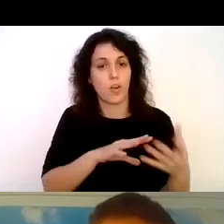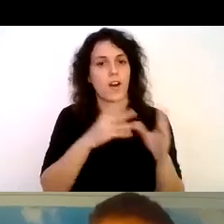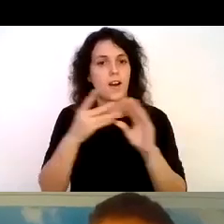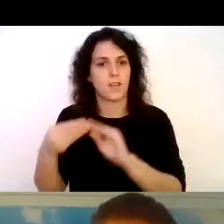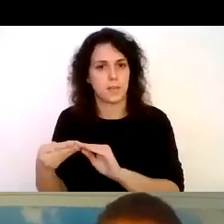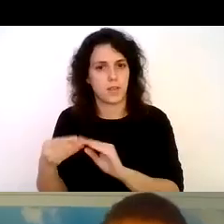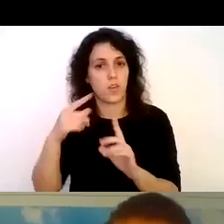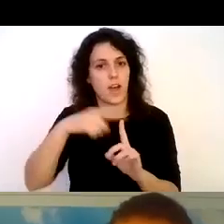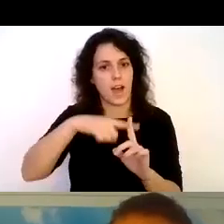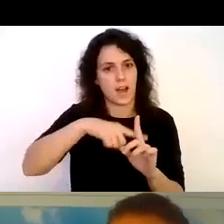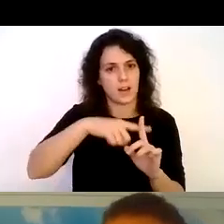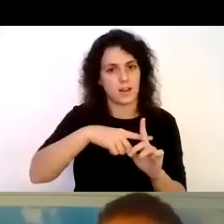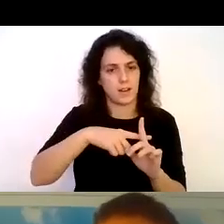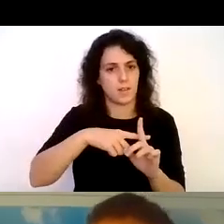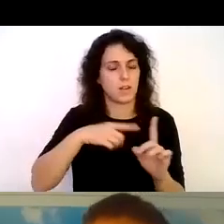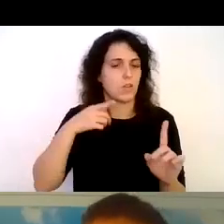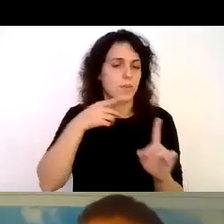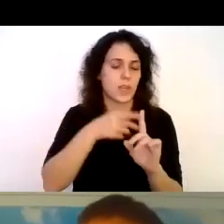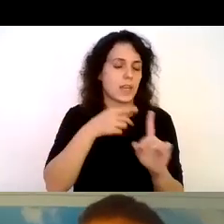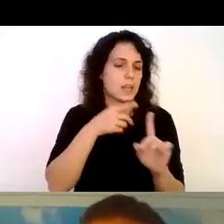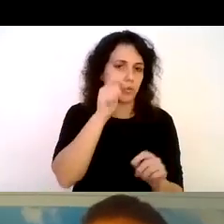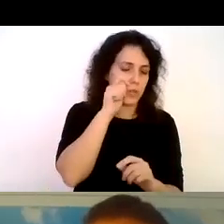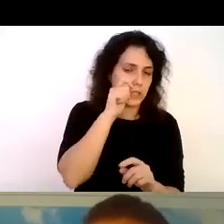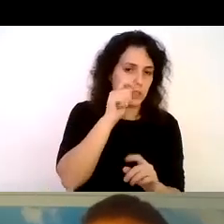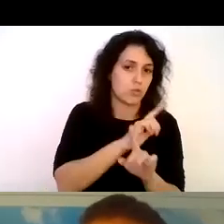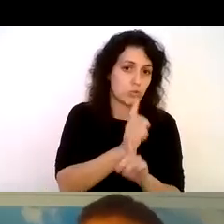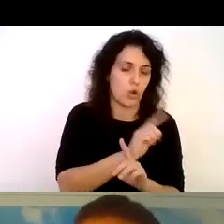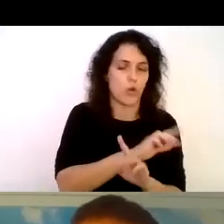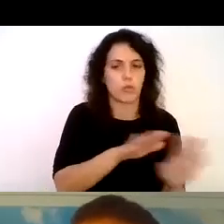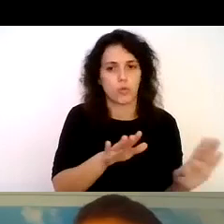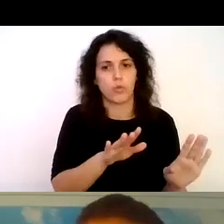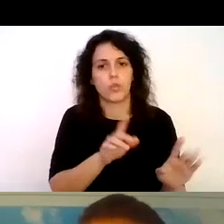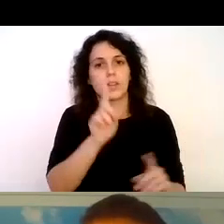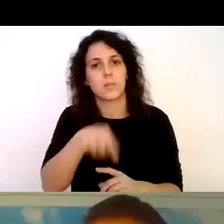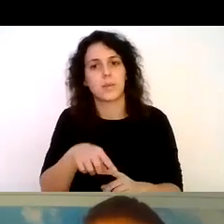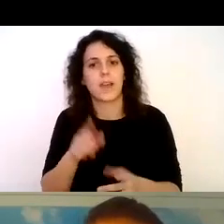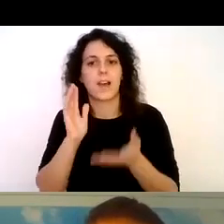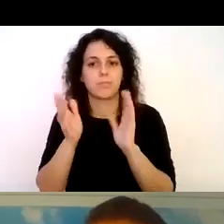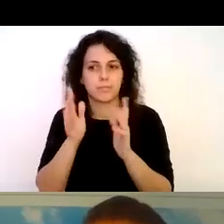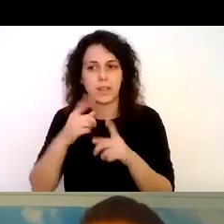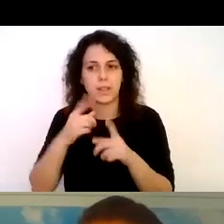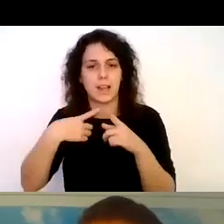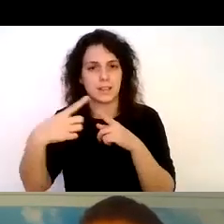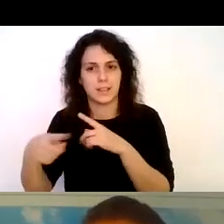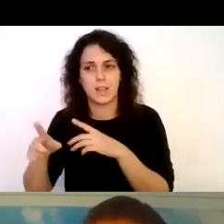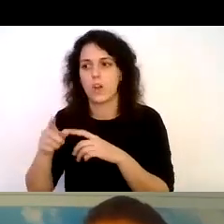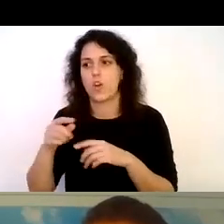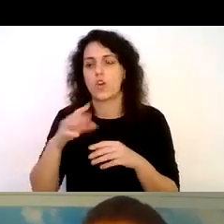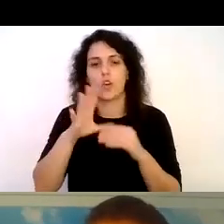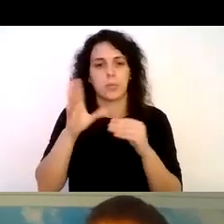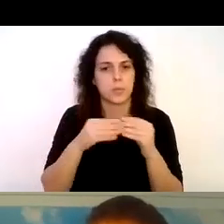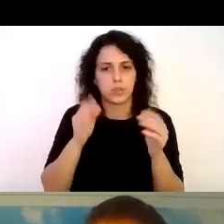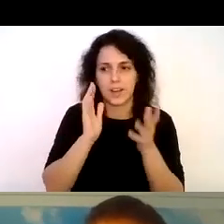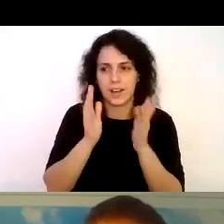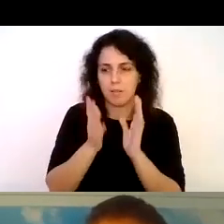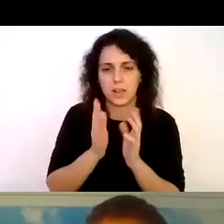solamente como con objetivos turísticos sino como alternativas terapéuticas complementos de rehabilitación para personas